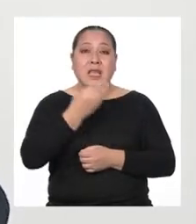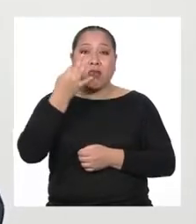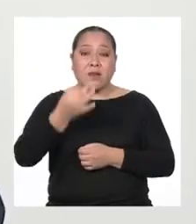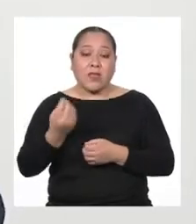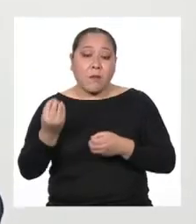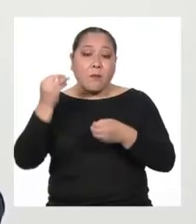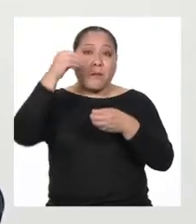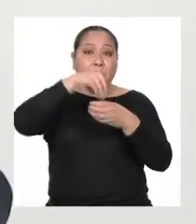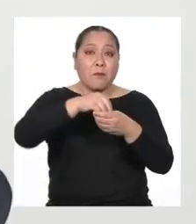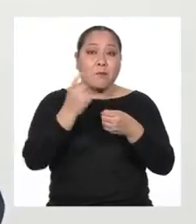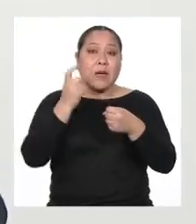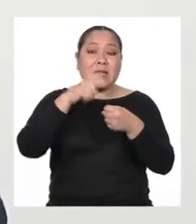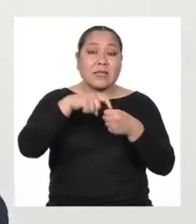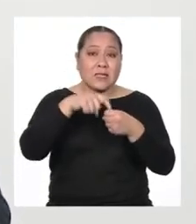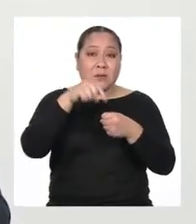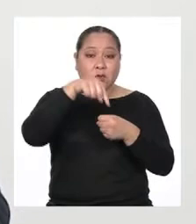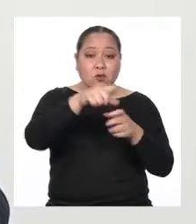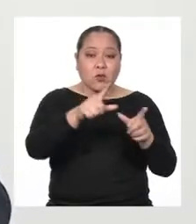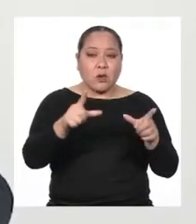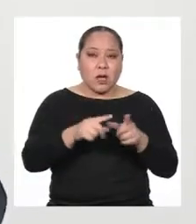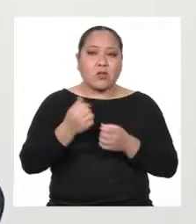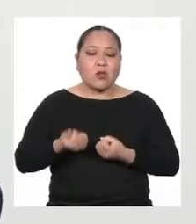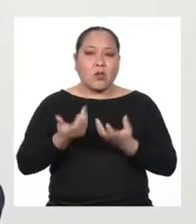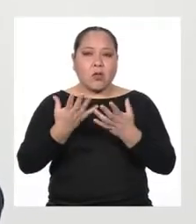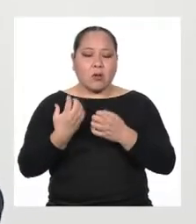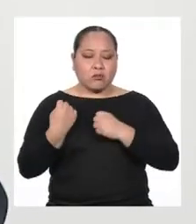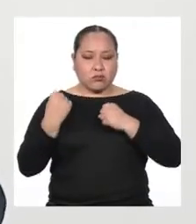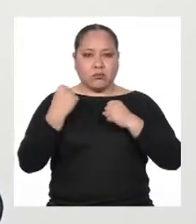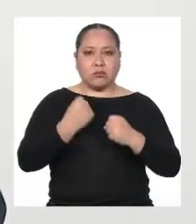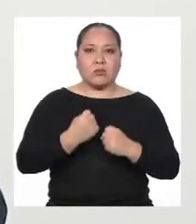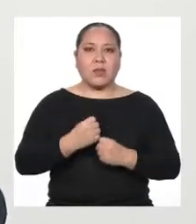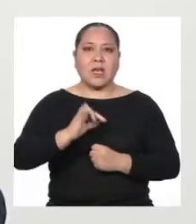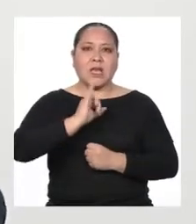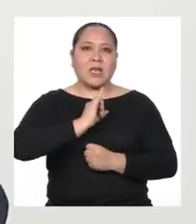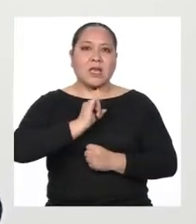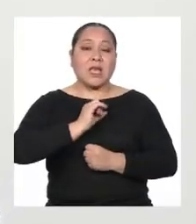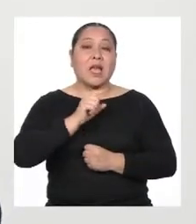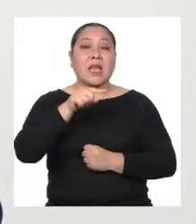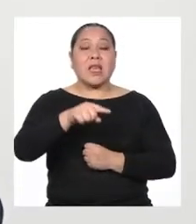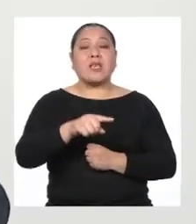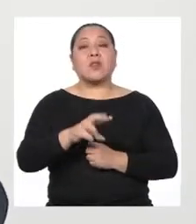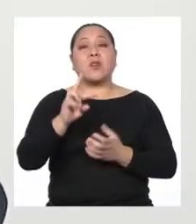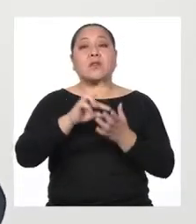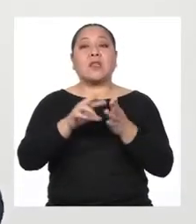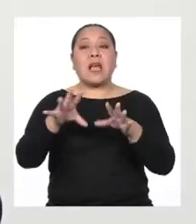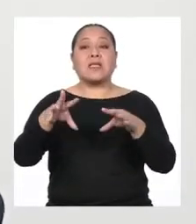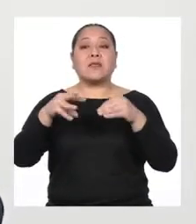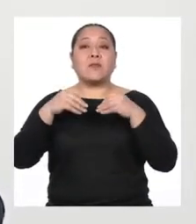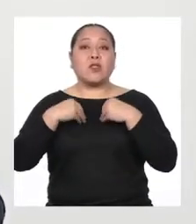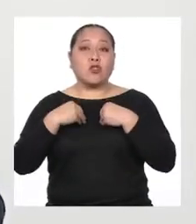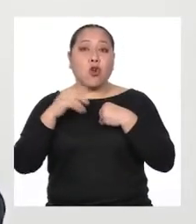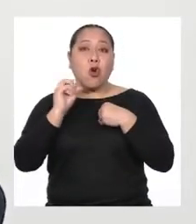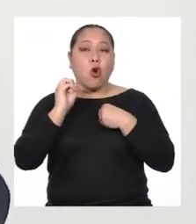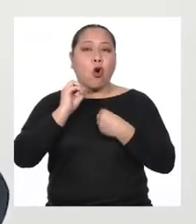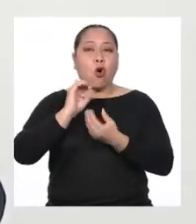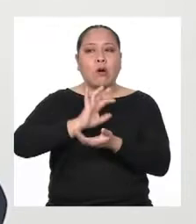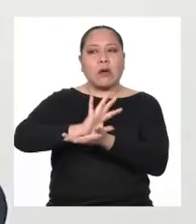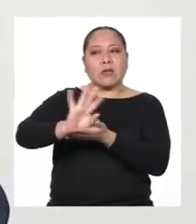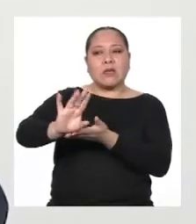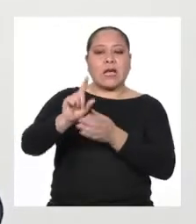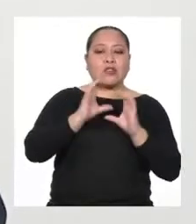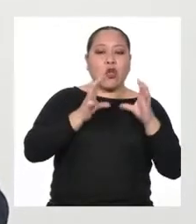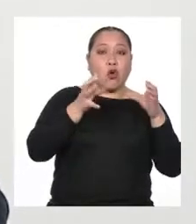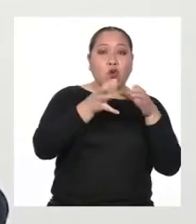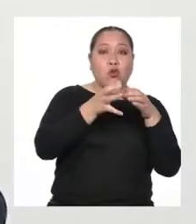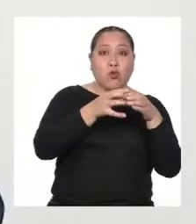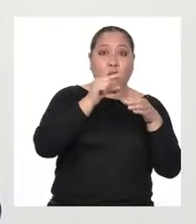nos da la seguridad e identidad Y tiene que ver con la aceptación o el rechazo de un grupo de personas Este